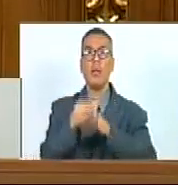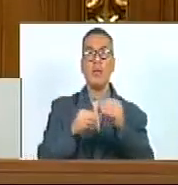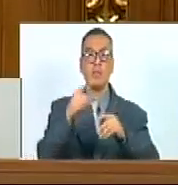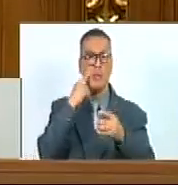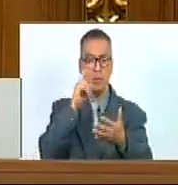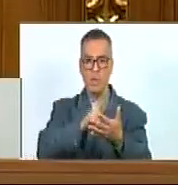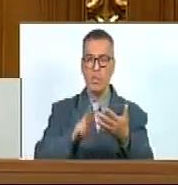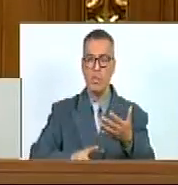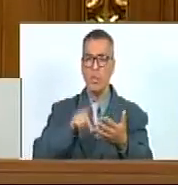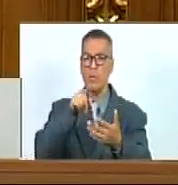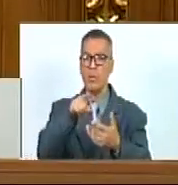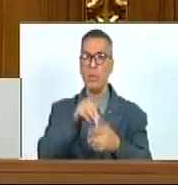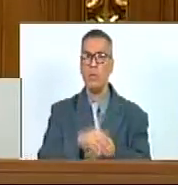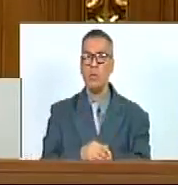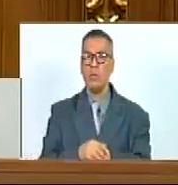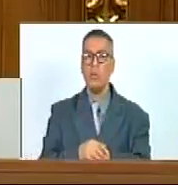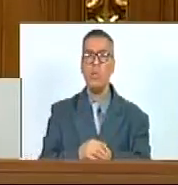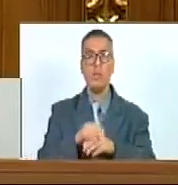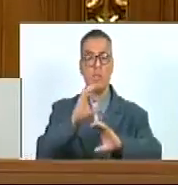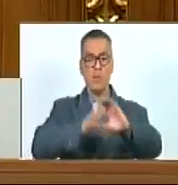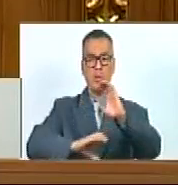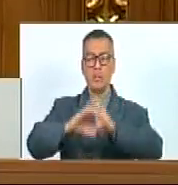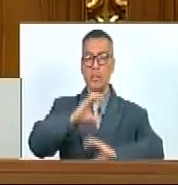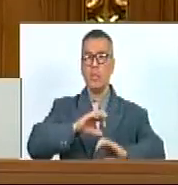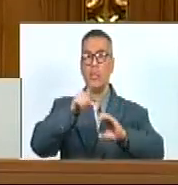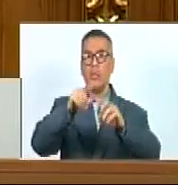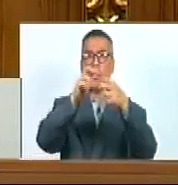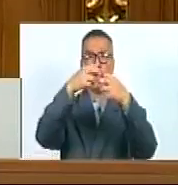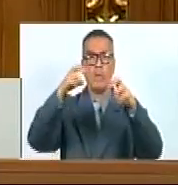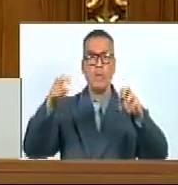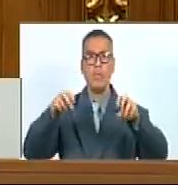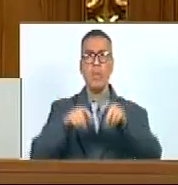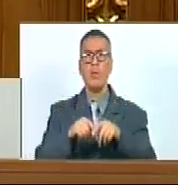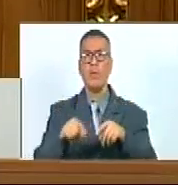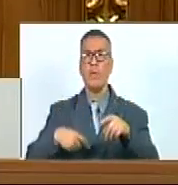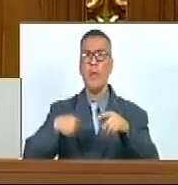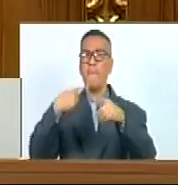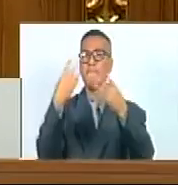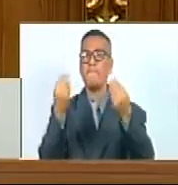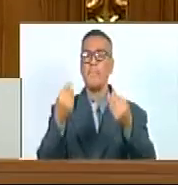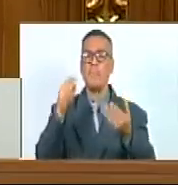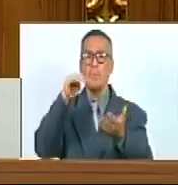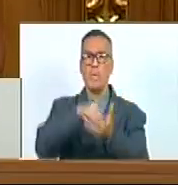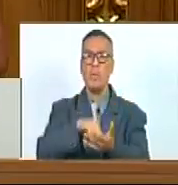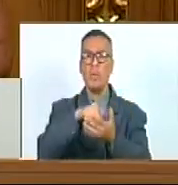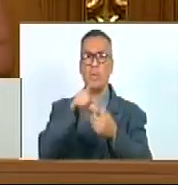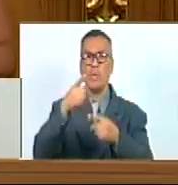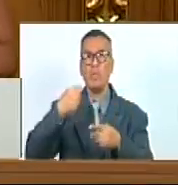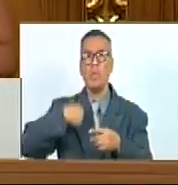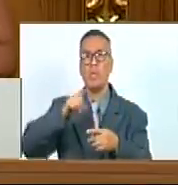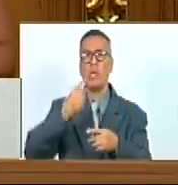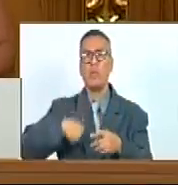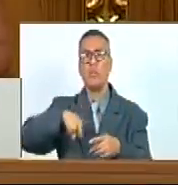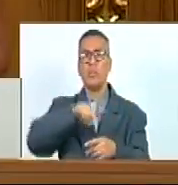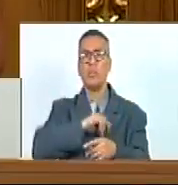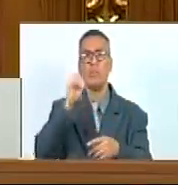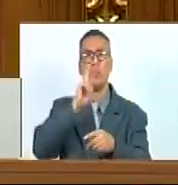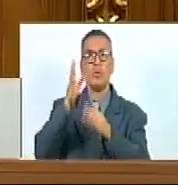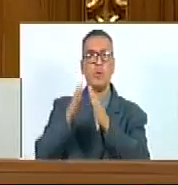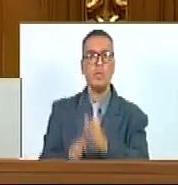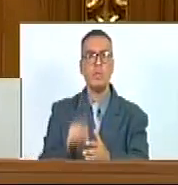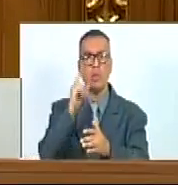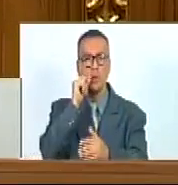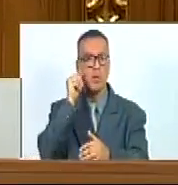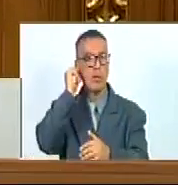Lectura analítica Y científica Sobre este tema Encontré miles De razones Que tenemos Los venezolanos Y las